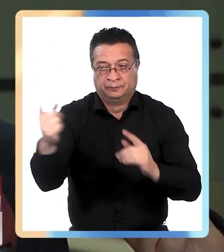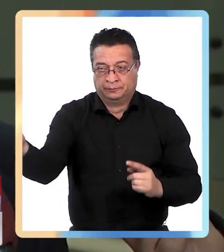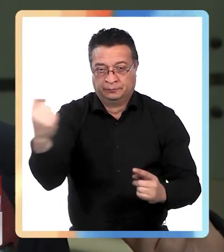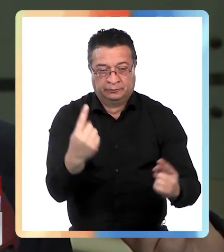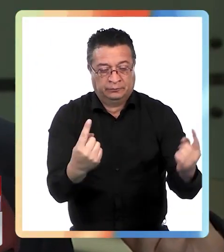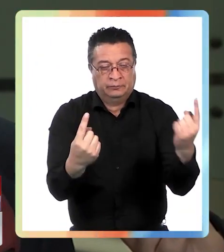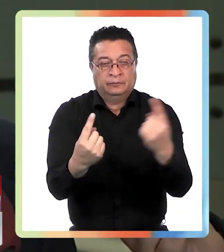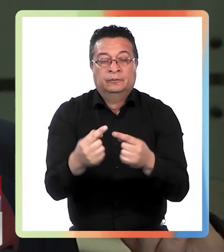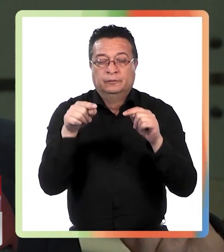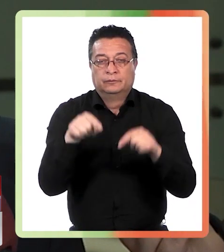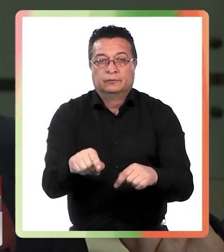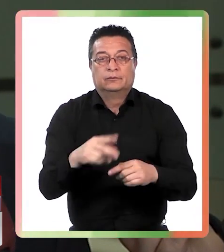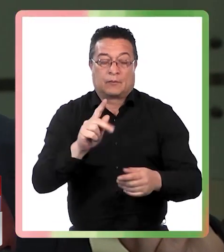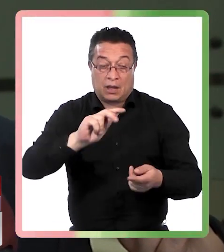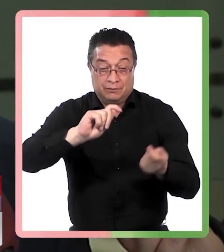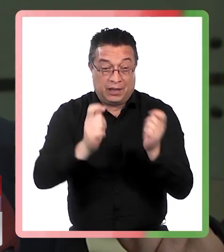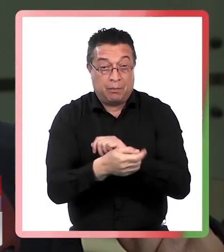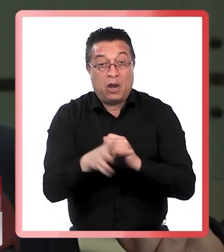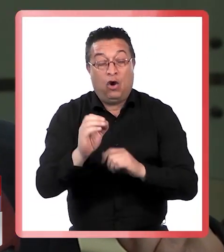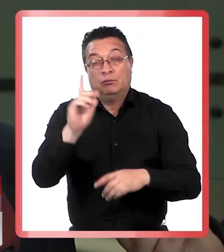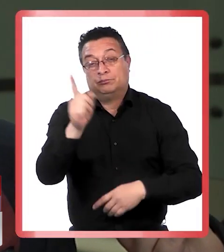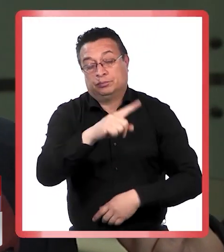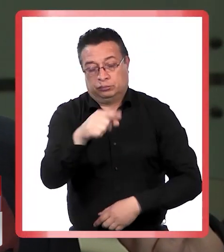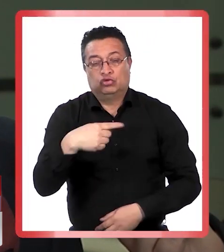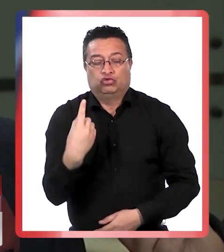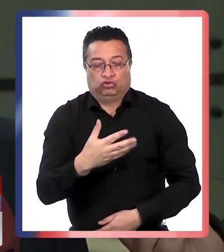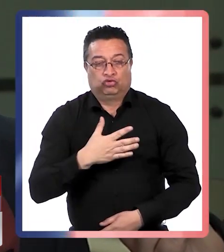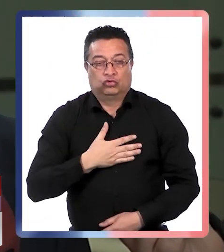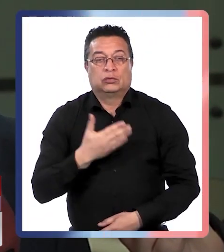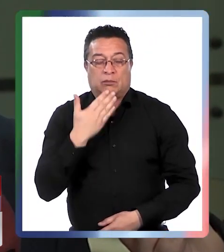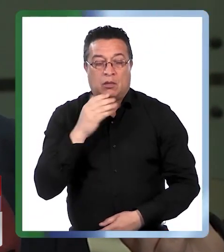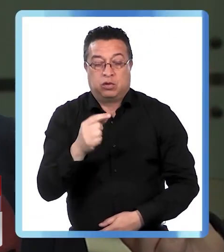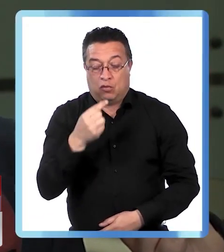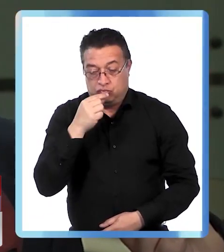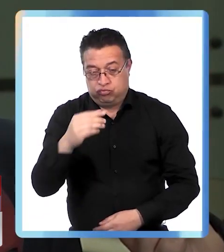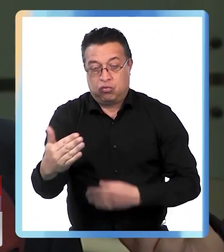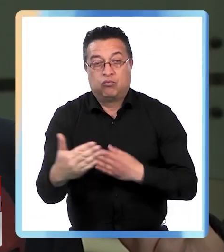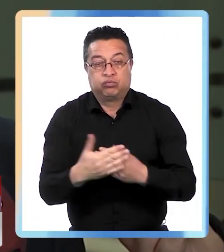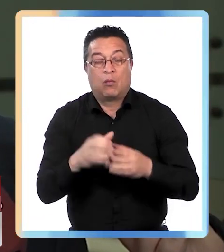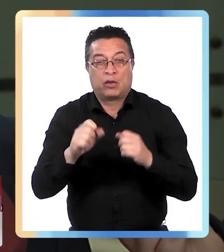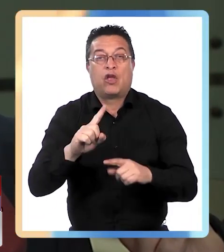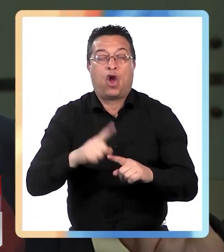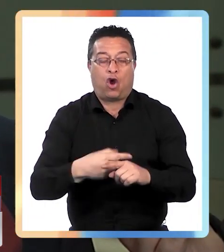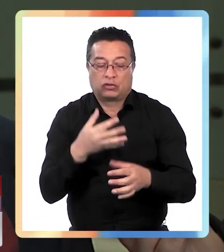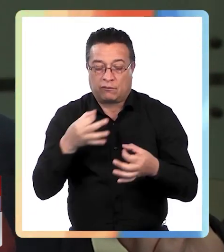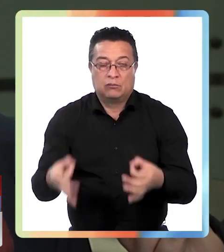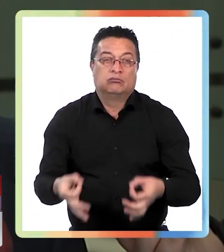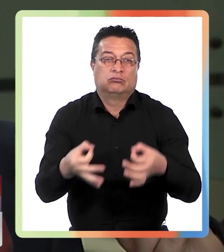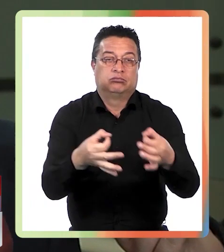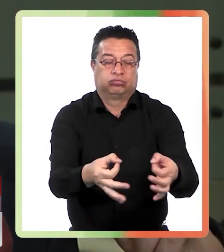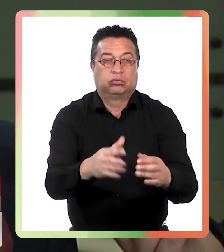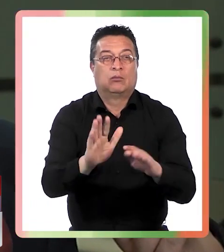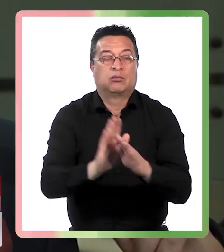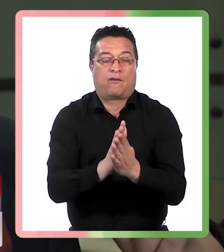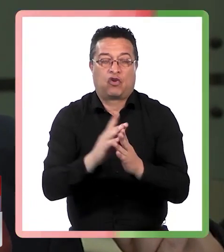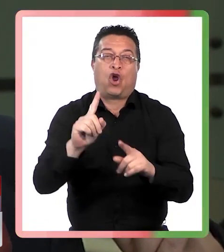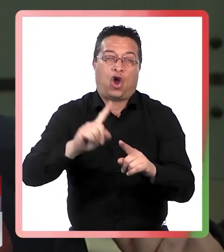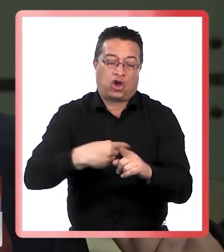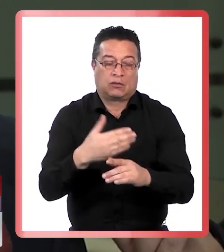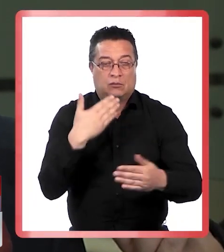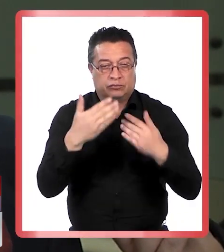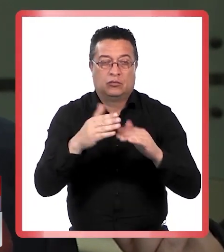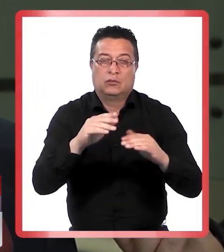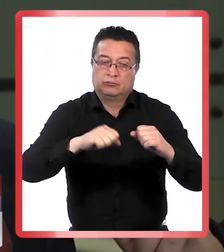para efectos de no abocarla o dejarla sin efecto nosotros también podemos a corto plazo poder presentar una nueva audiencia para poder